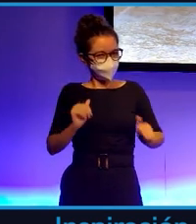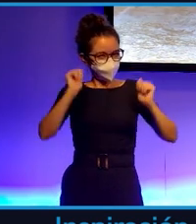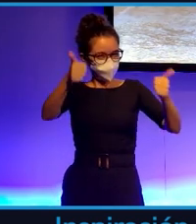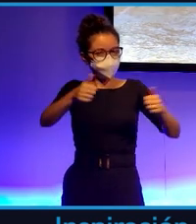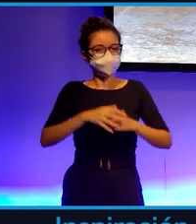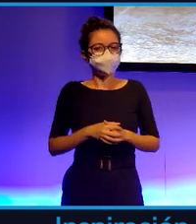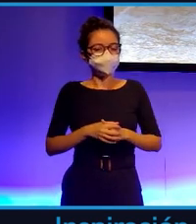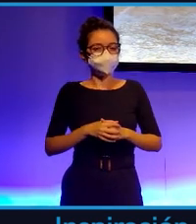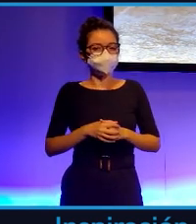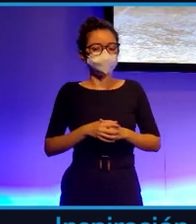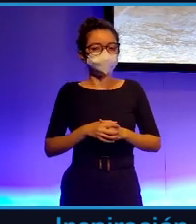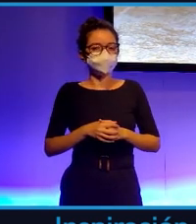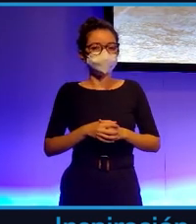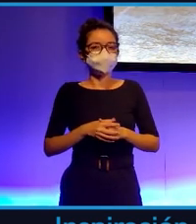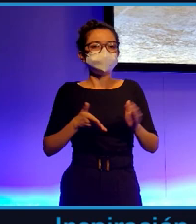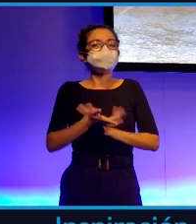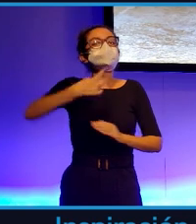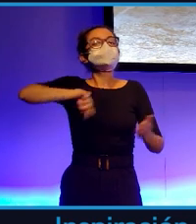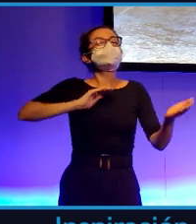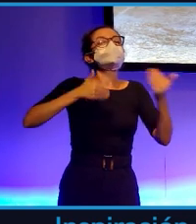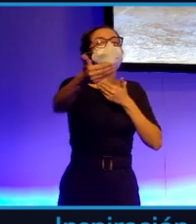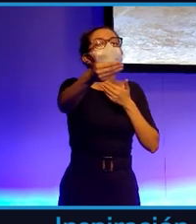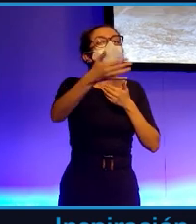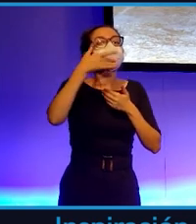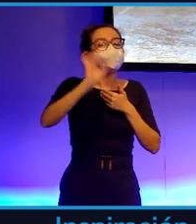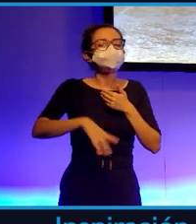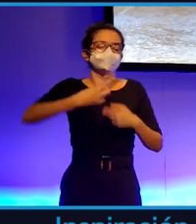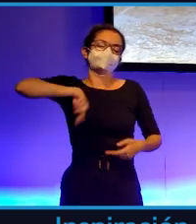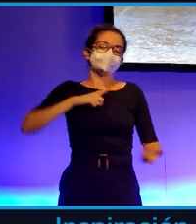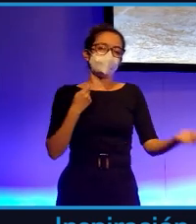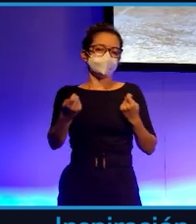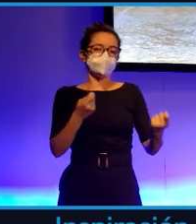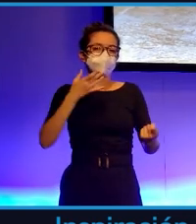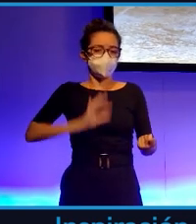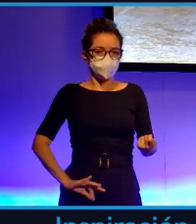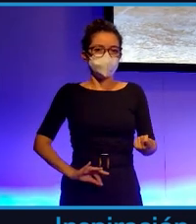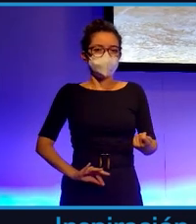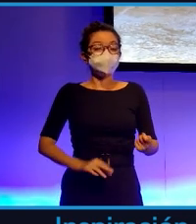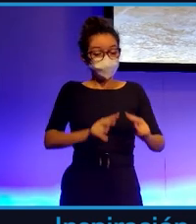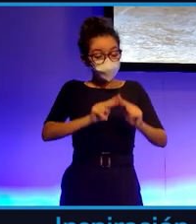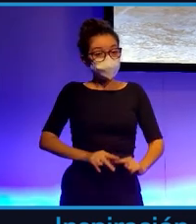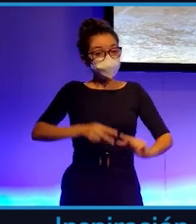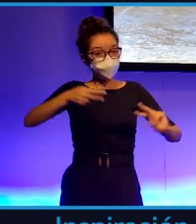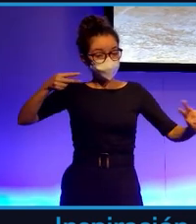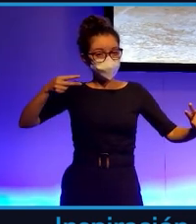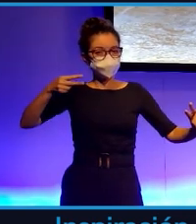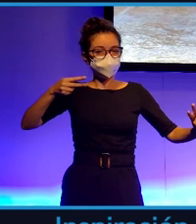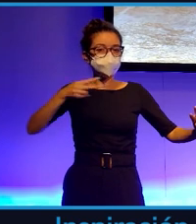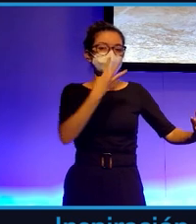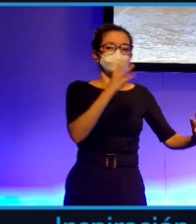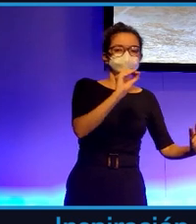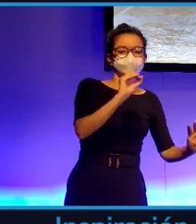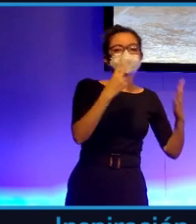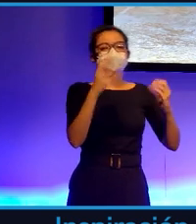El hecho de quiénes vamos a ser está en nuestras manos. La genética marca el 40-70